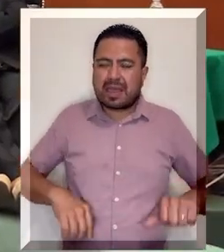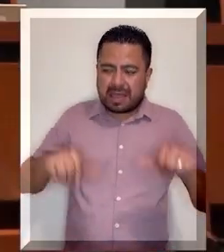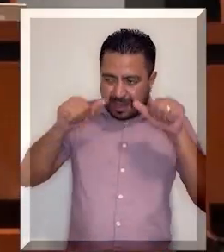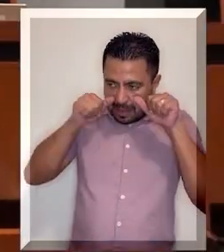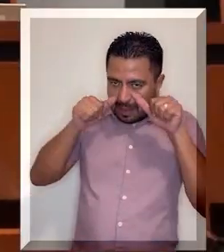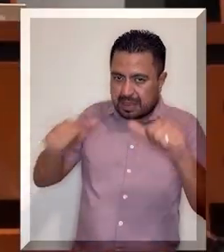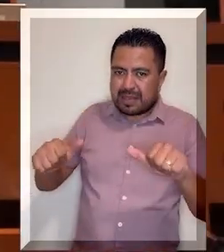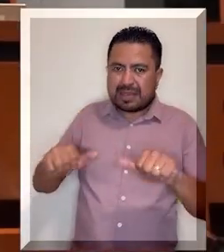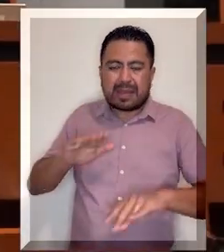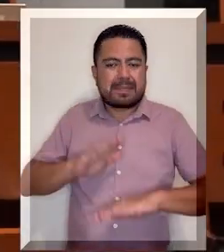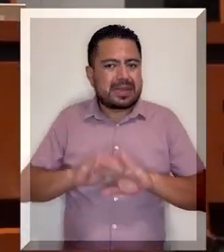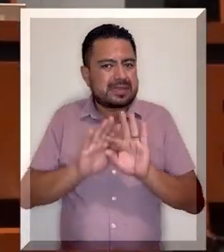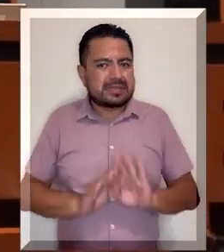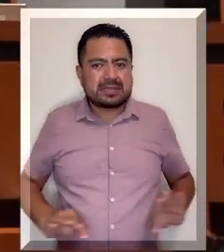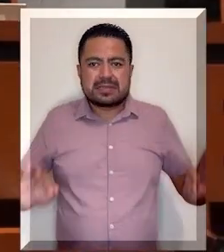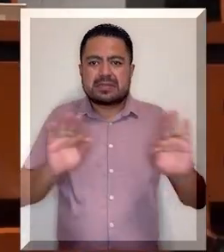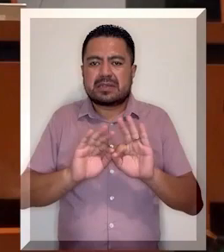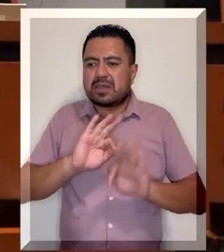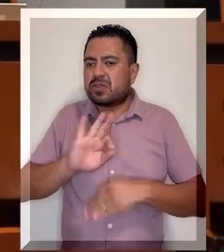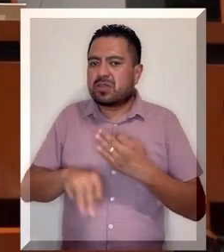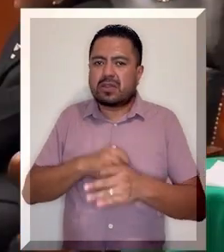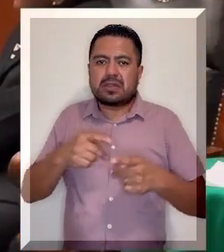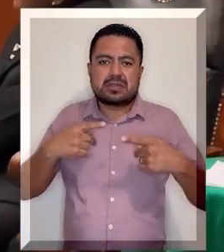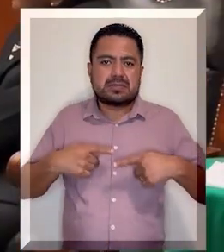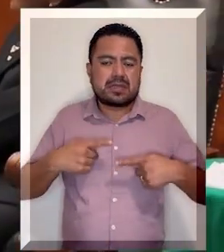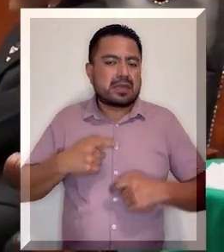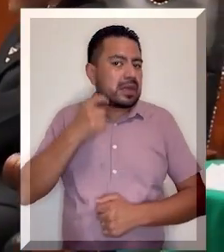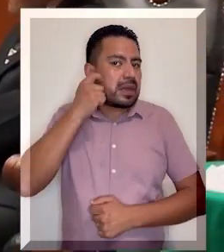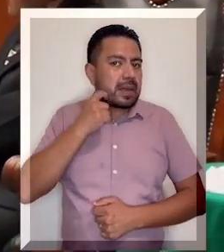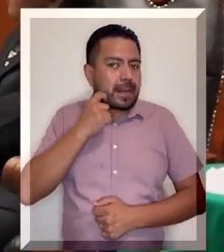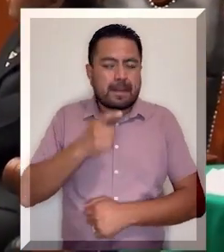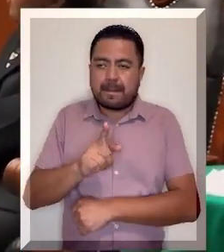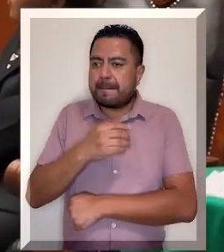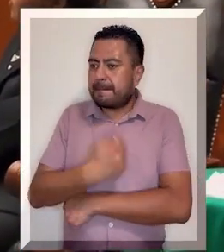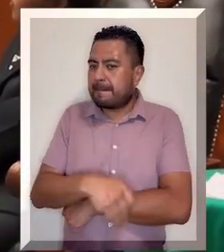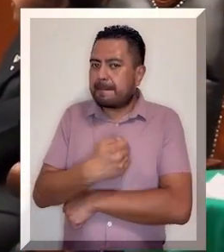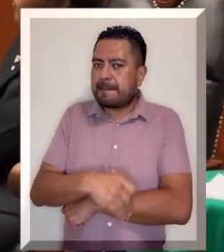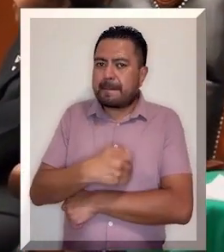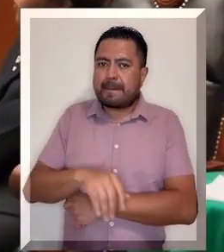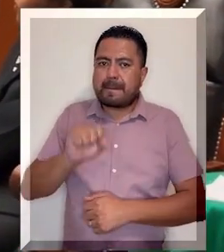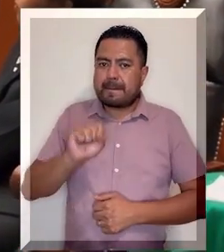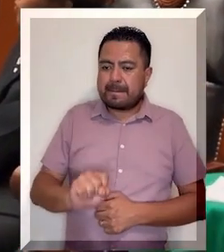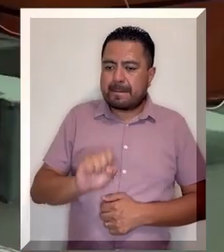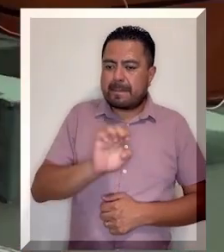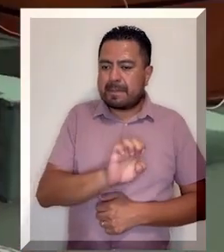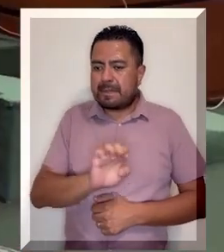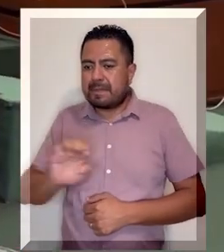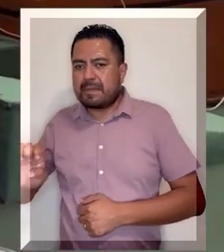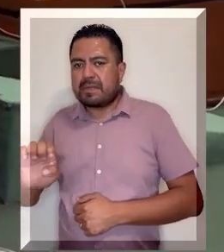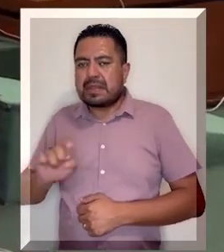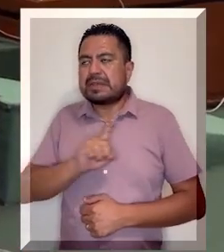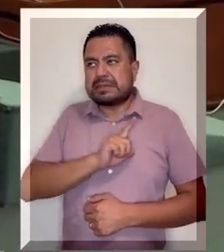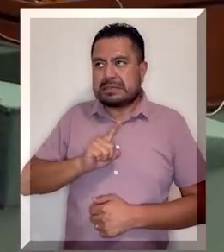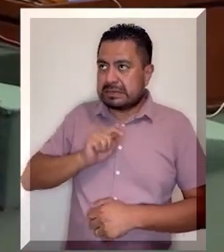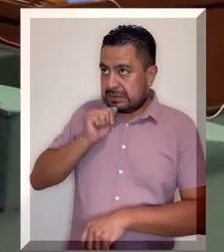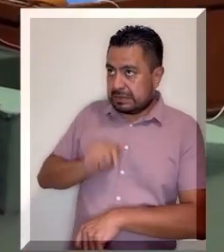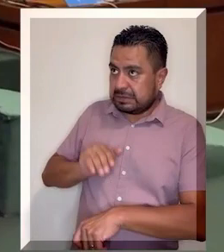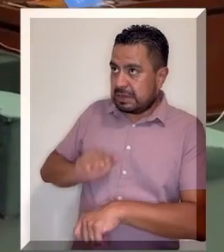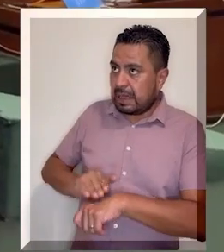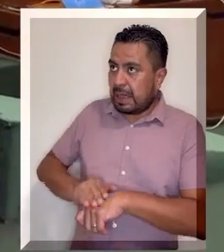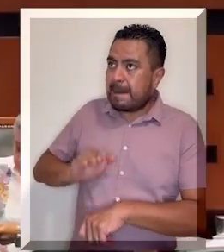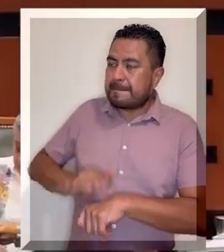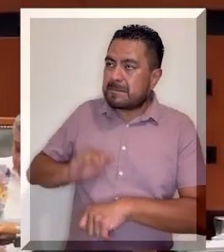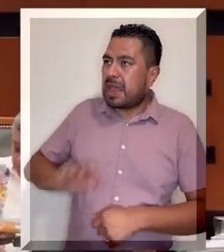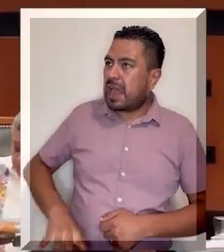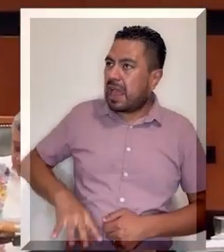ejecución de obra pública que atienda las necesidades prioritarias de las y los guerrerenses, mientras que al titular de la SEC